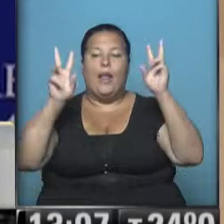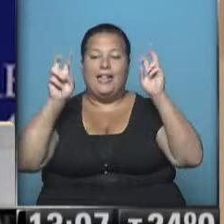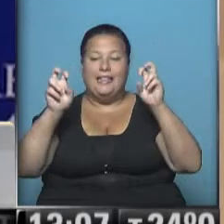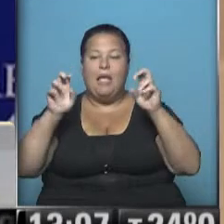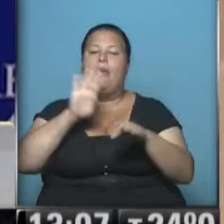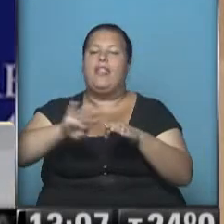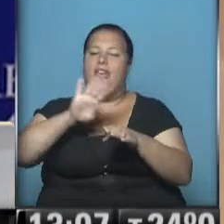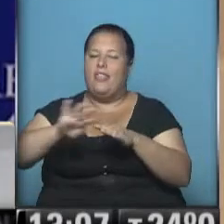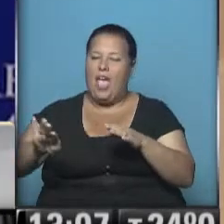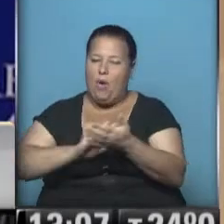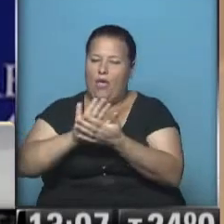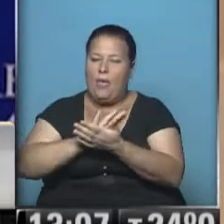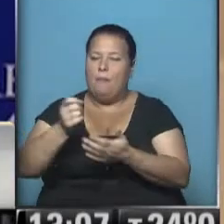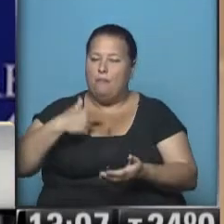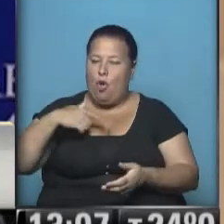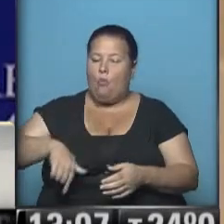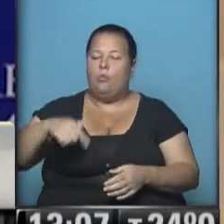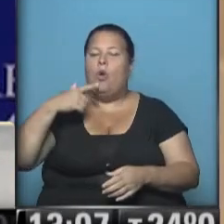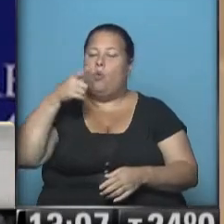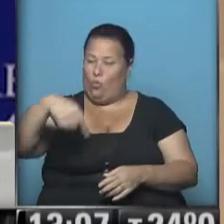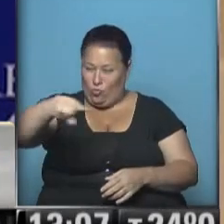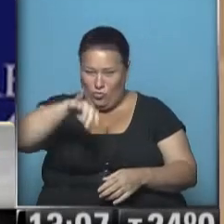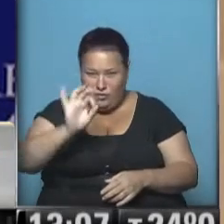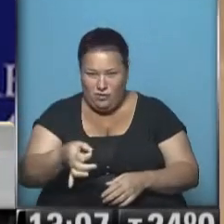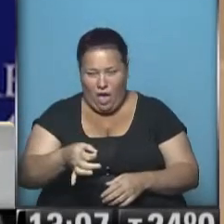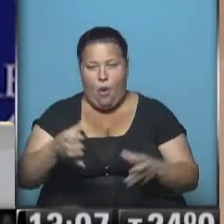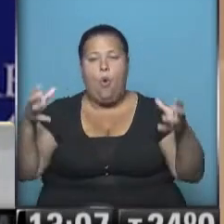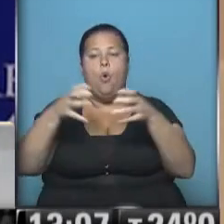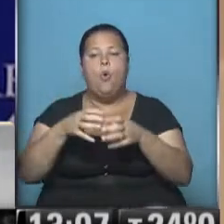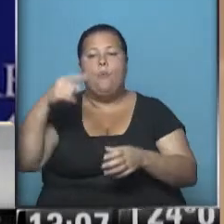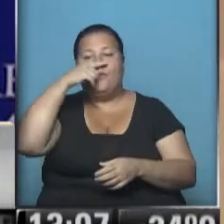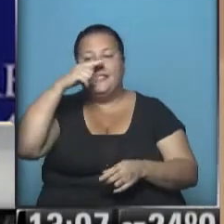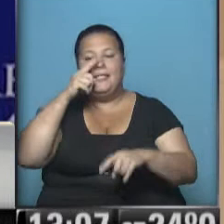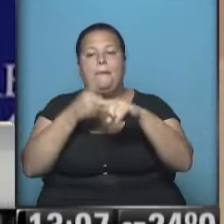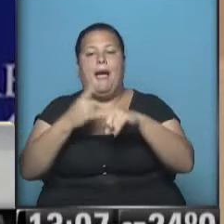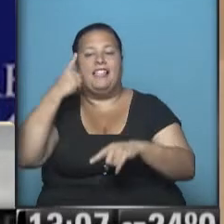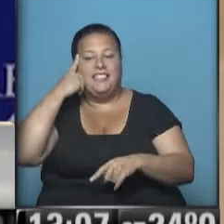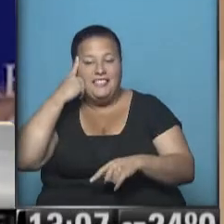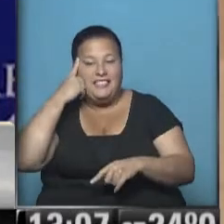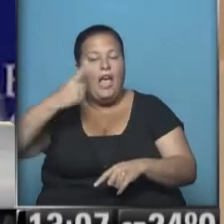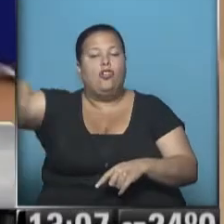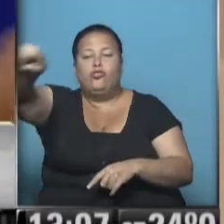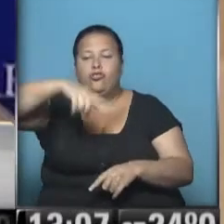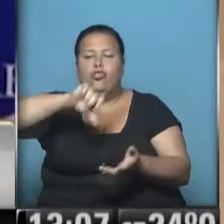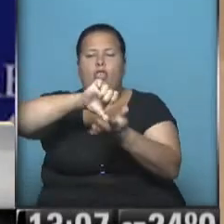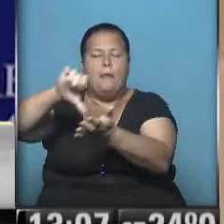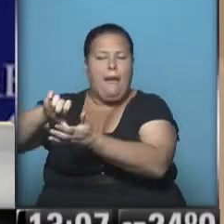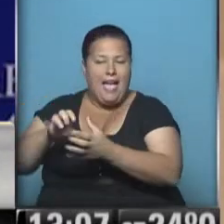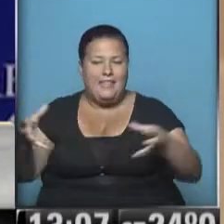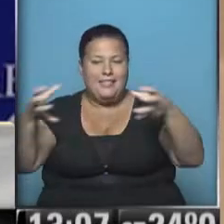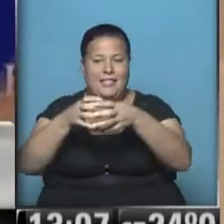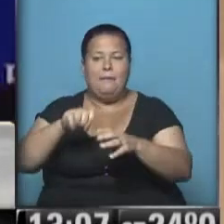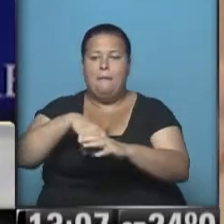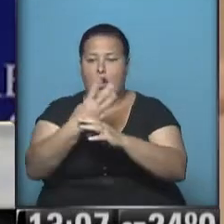reestructuración de deudas soberanas, como ustedes saben, también el grupo de los 77 más China, del cual todos los países miembros del